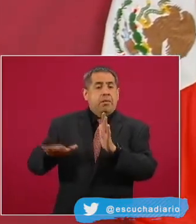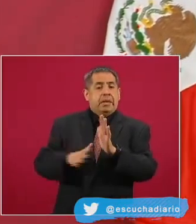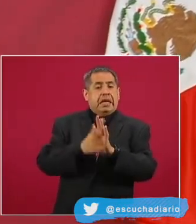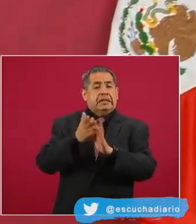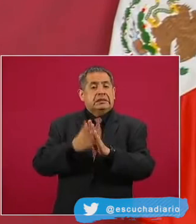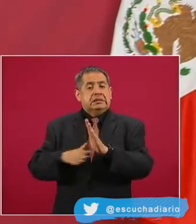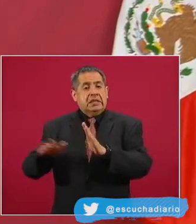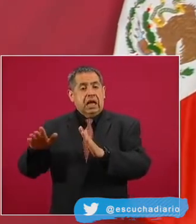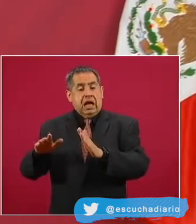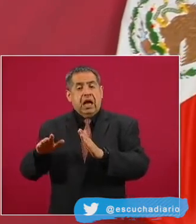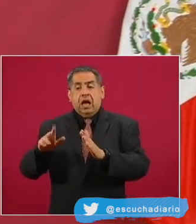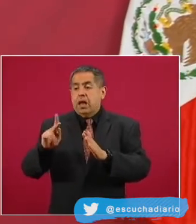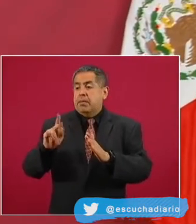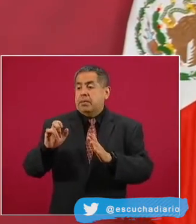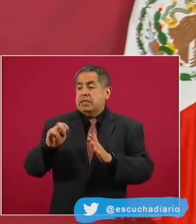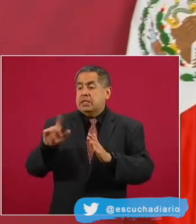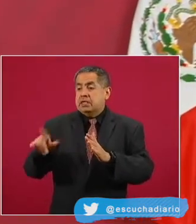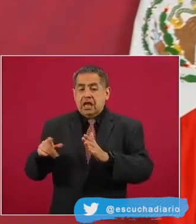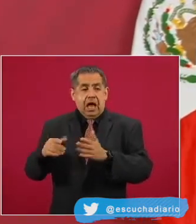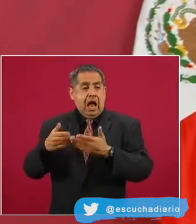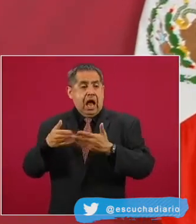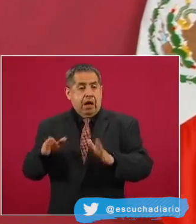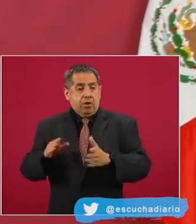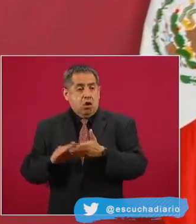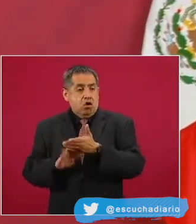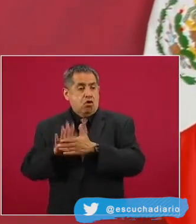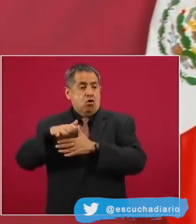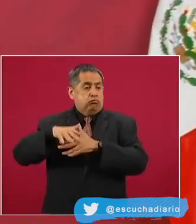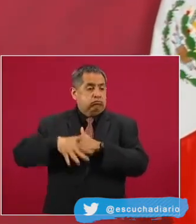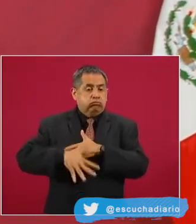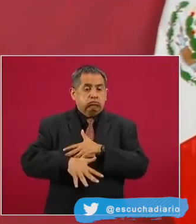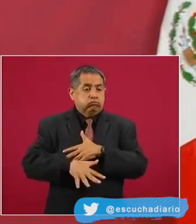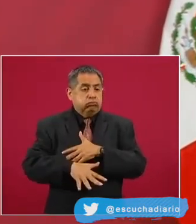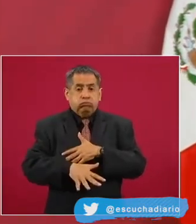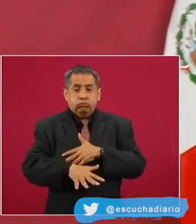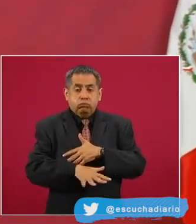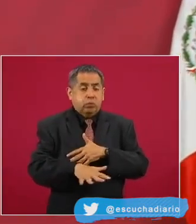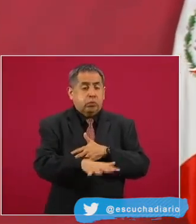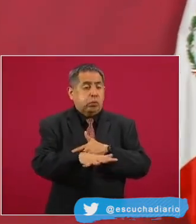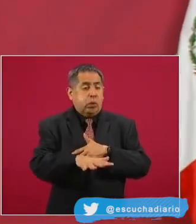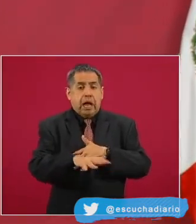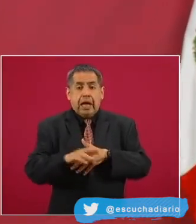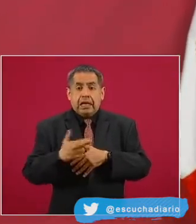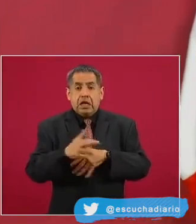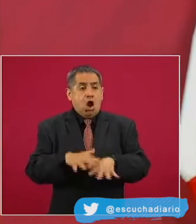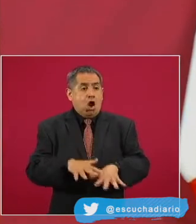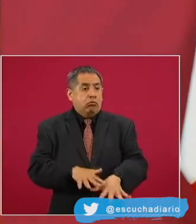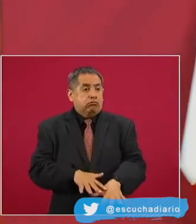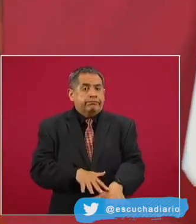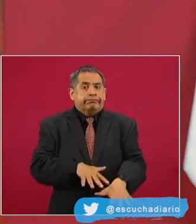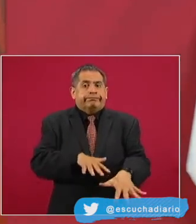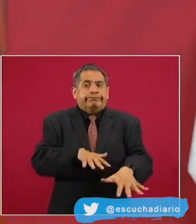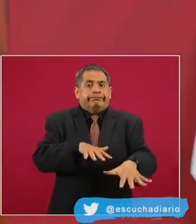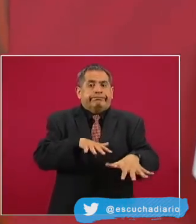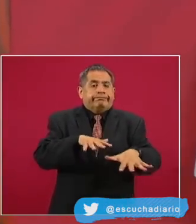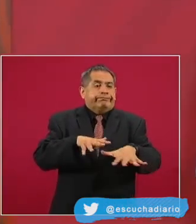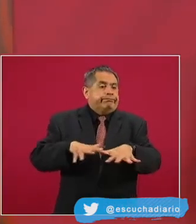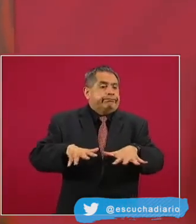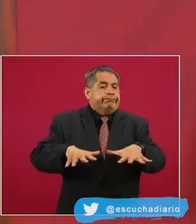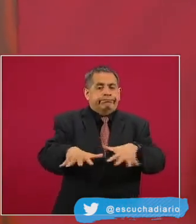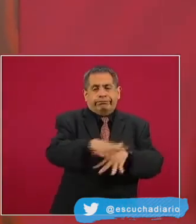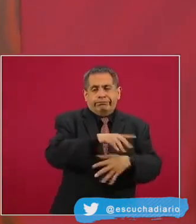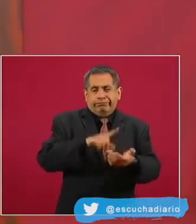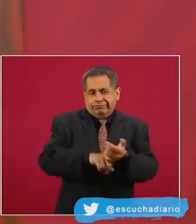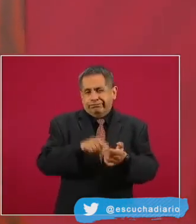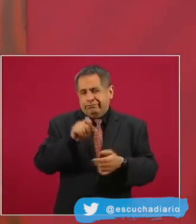su renuncia por sus aspiraciones rumbo a las elecciones de 2021 y pide a la minoría que se encuentre en el Zócalo no alentar las expresiones